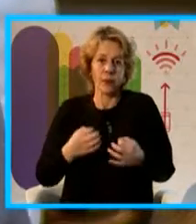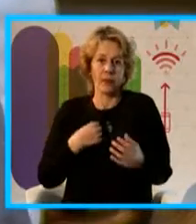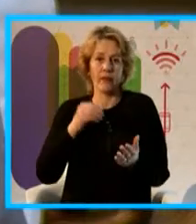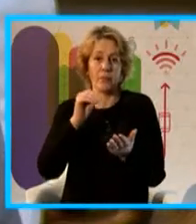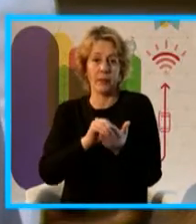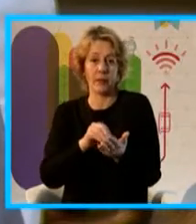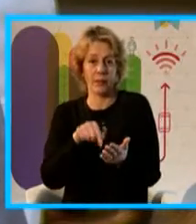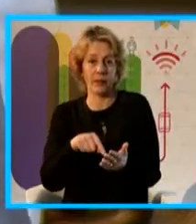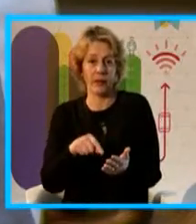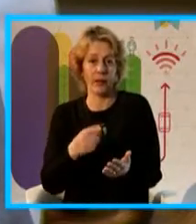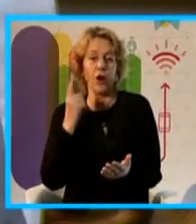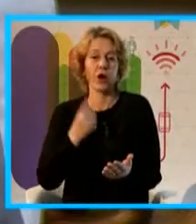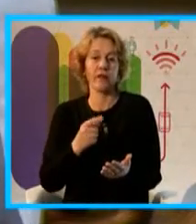pliego,